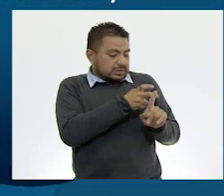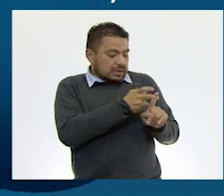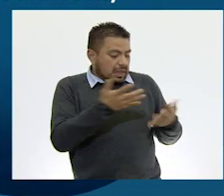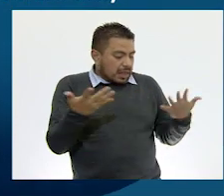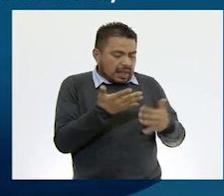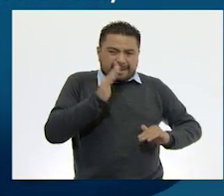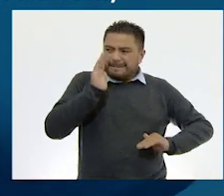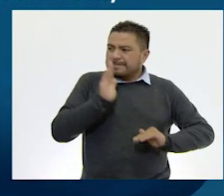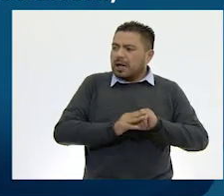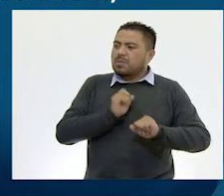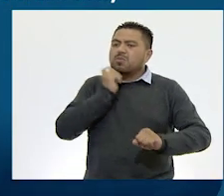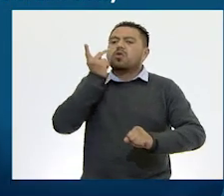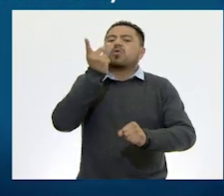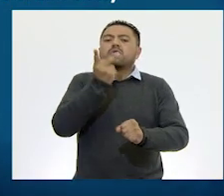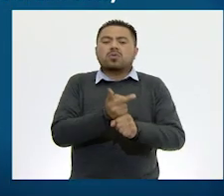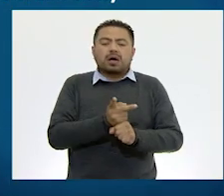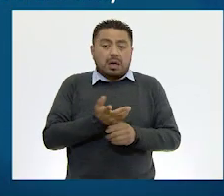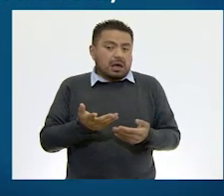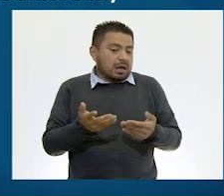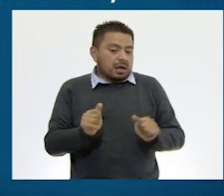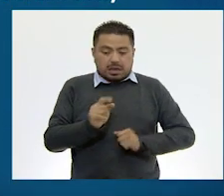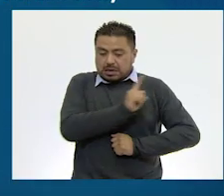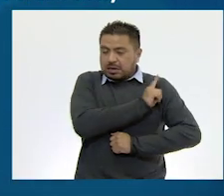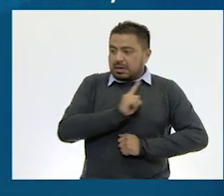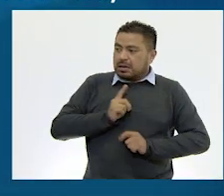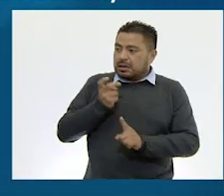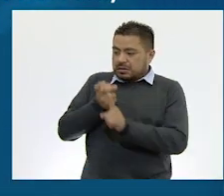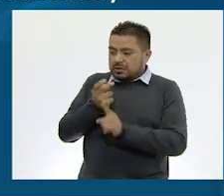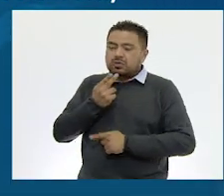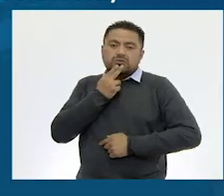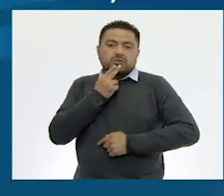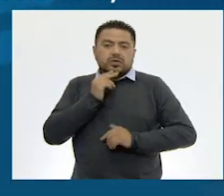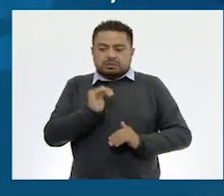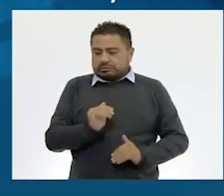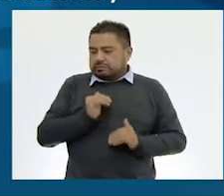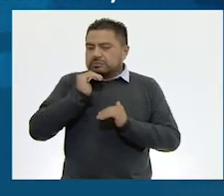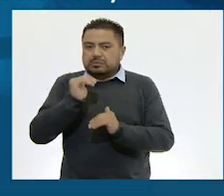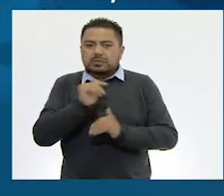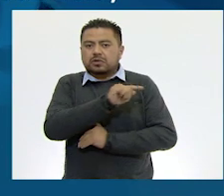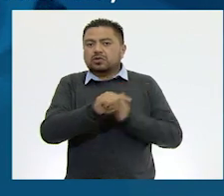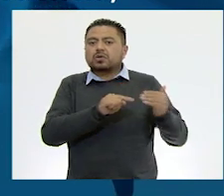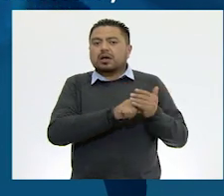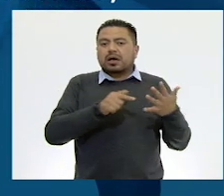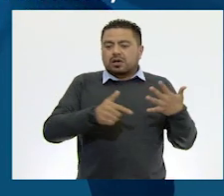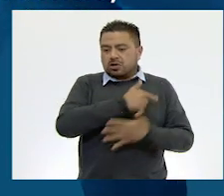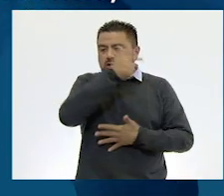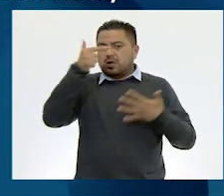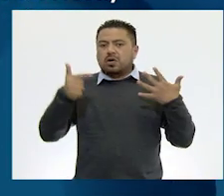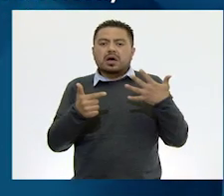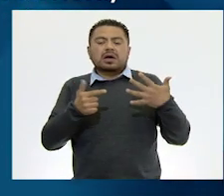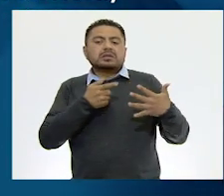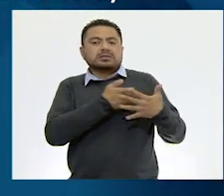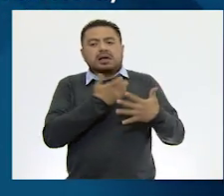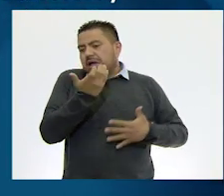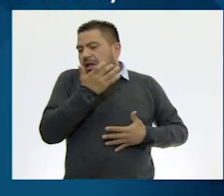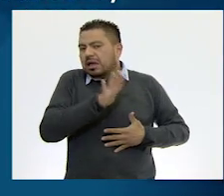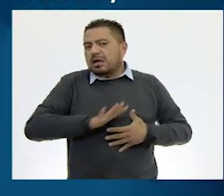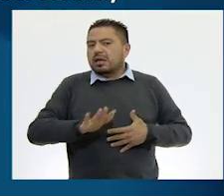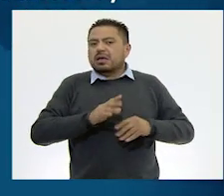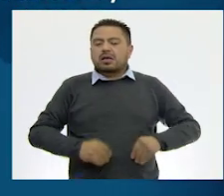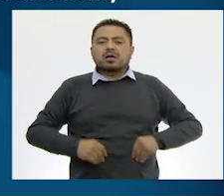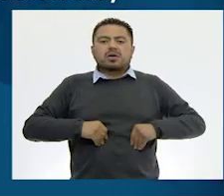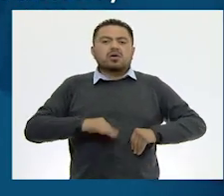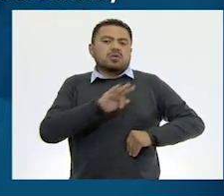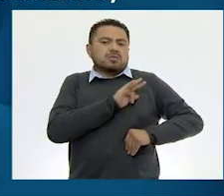hace más vulnerables, ya que debido a su presencia delimitada en zonas geográficas, su hábitat puede